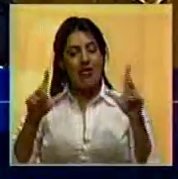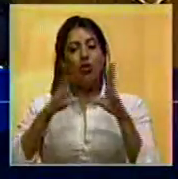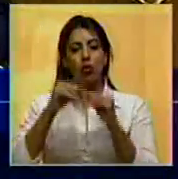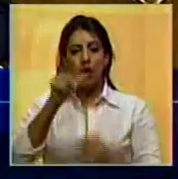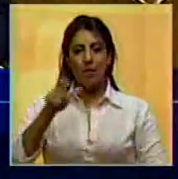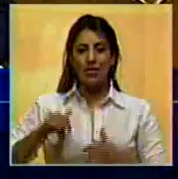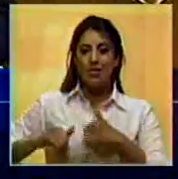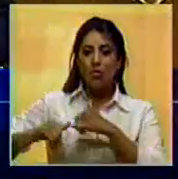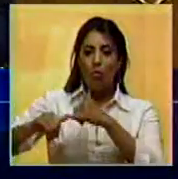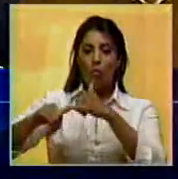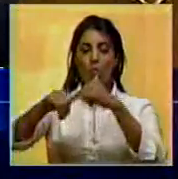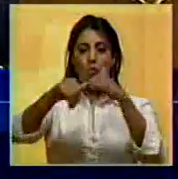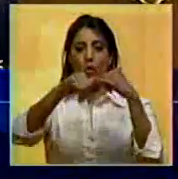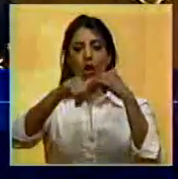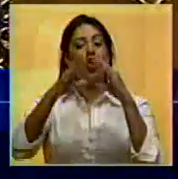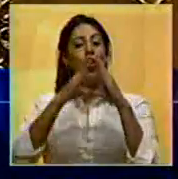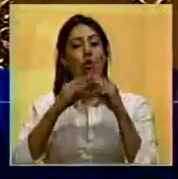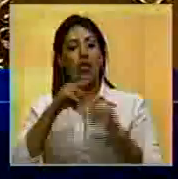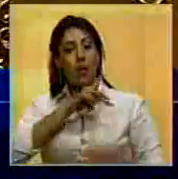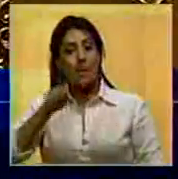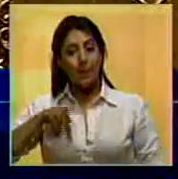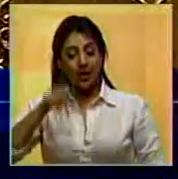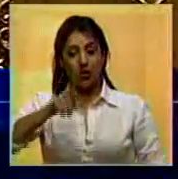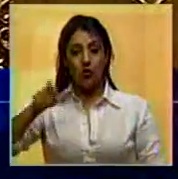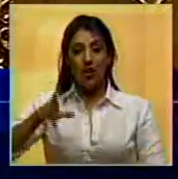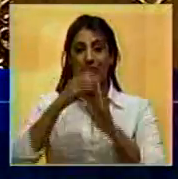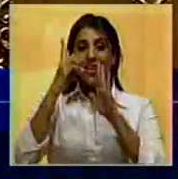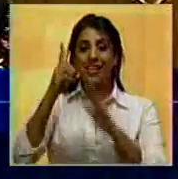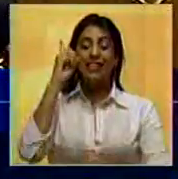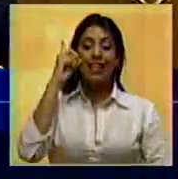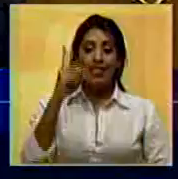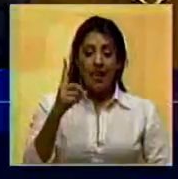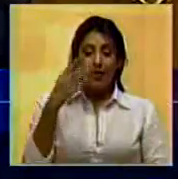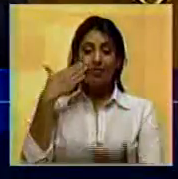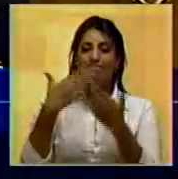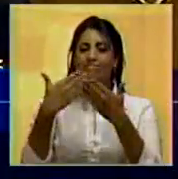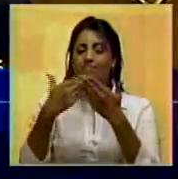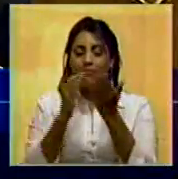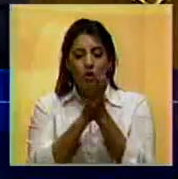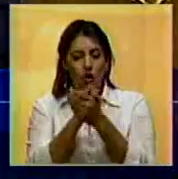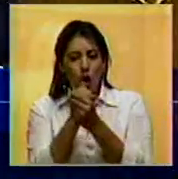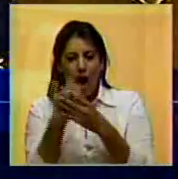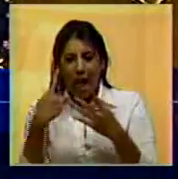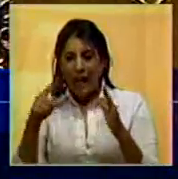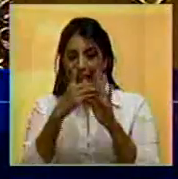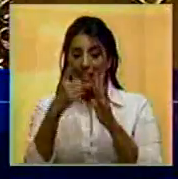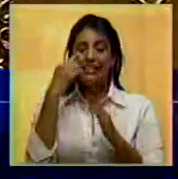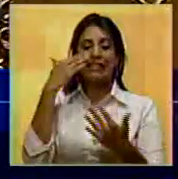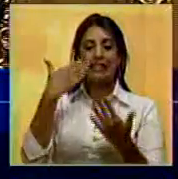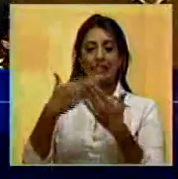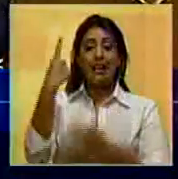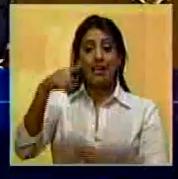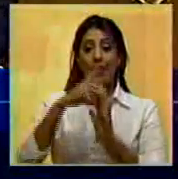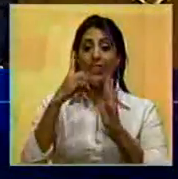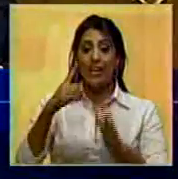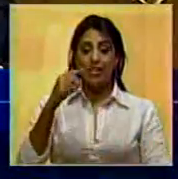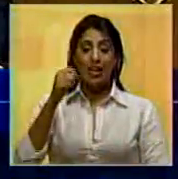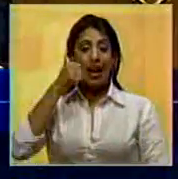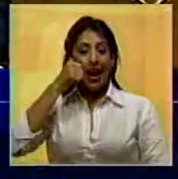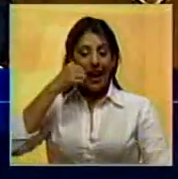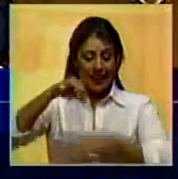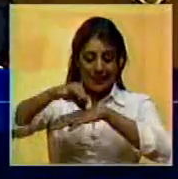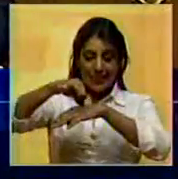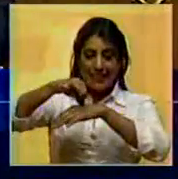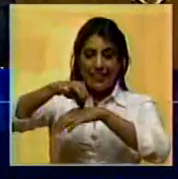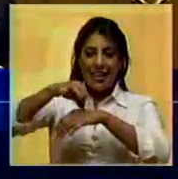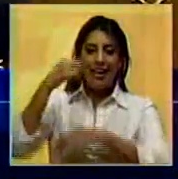para todos por igual donde los derechos de la constitución sean palpables se puedan tocar sean derechos de carne y hueso